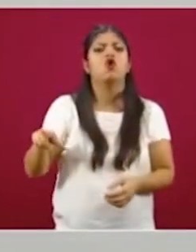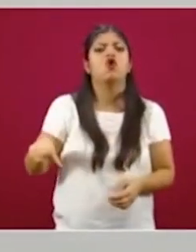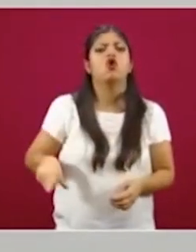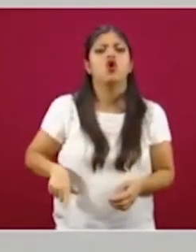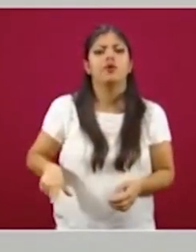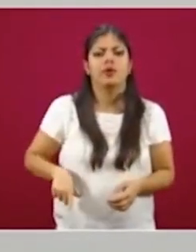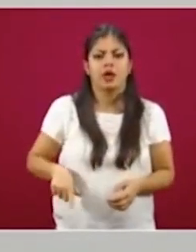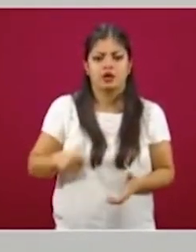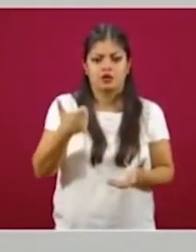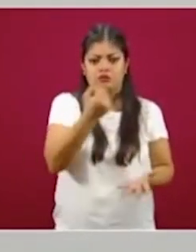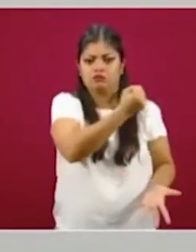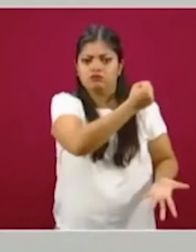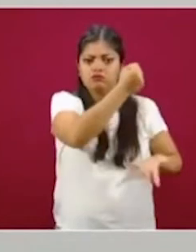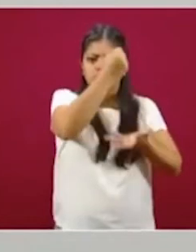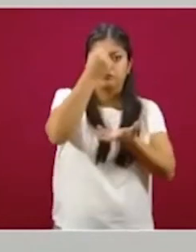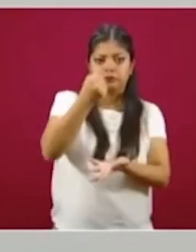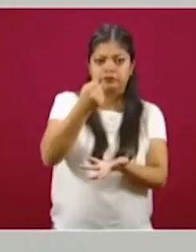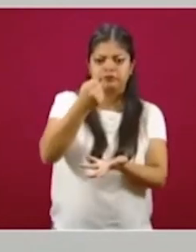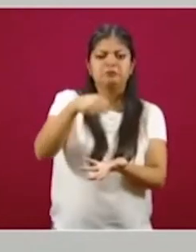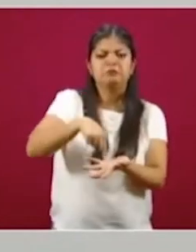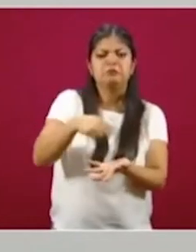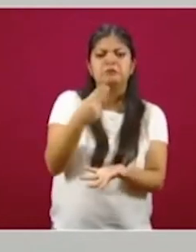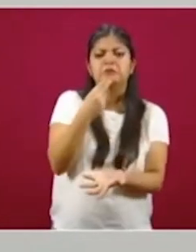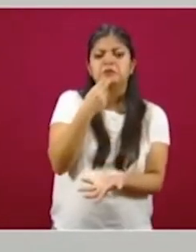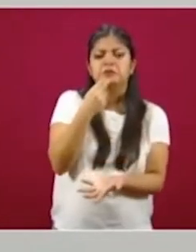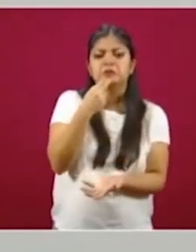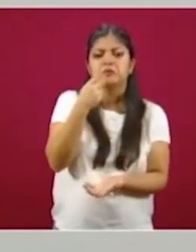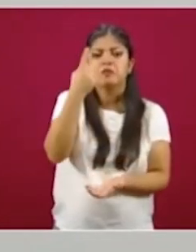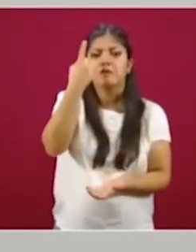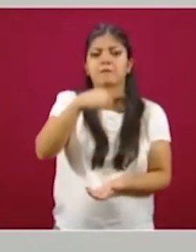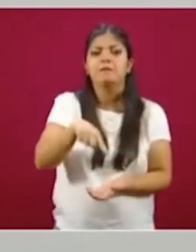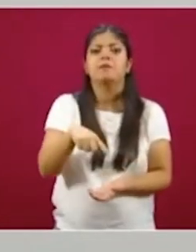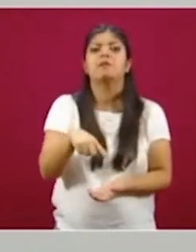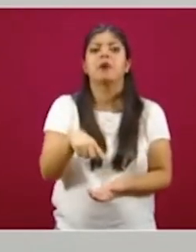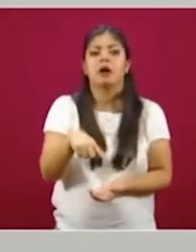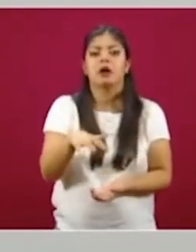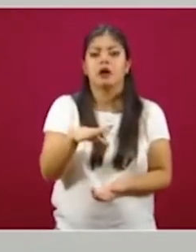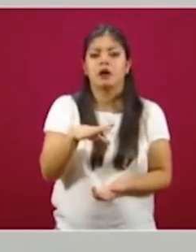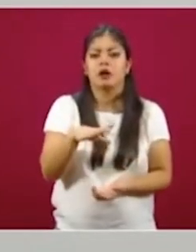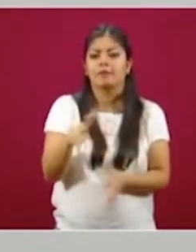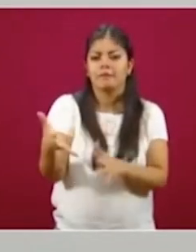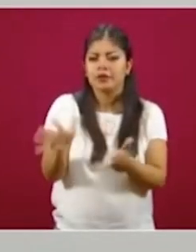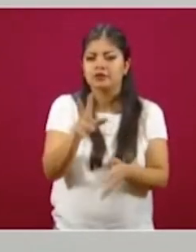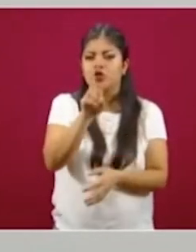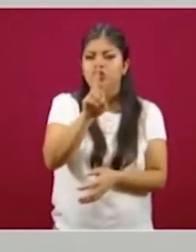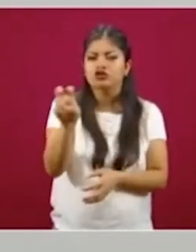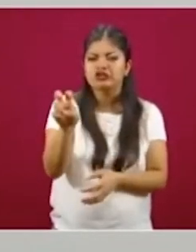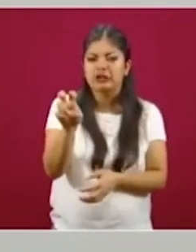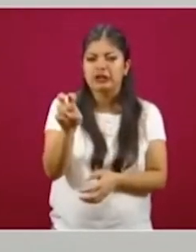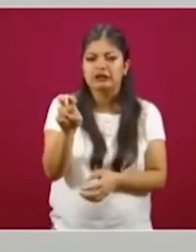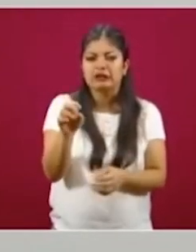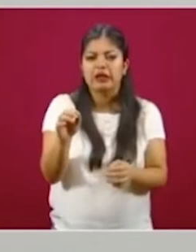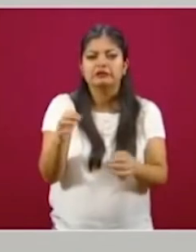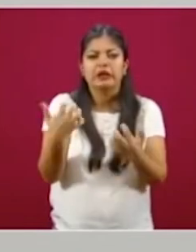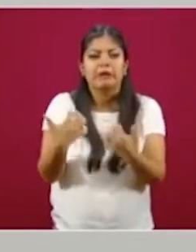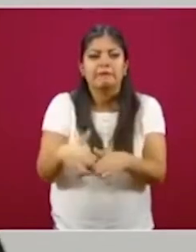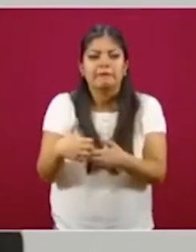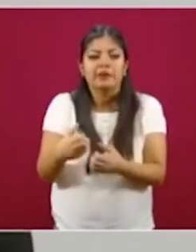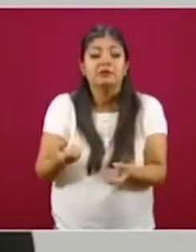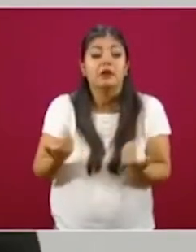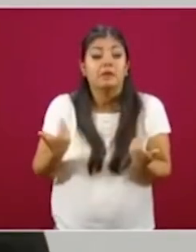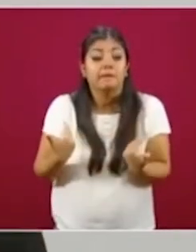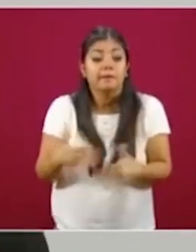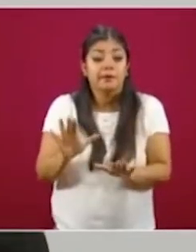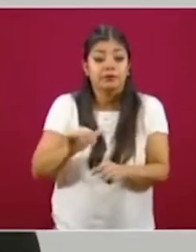presupuesto particular para que alrededor de 200 micros y pequeñas empresas que se están